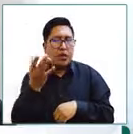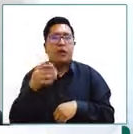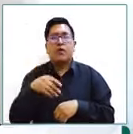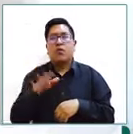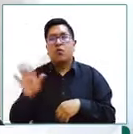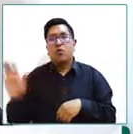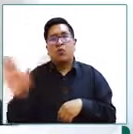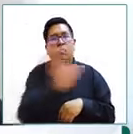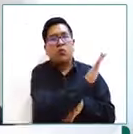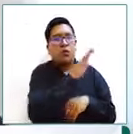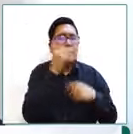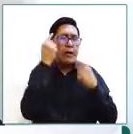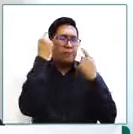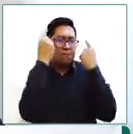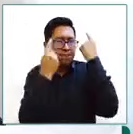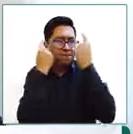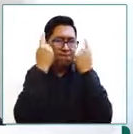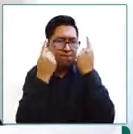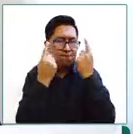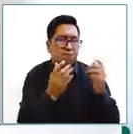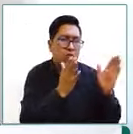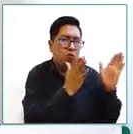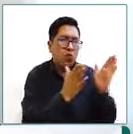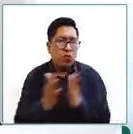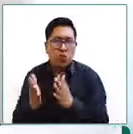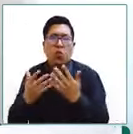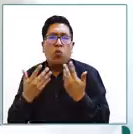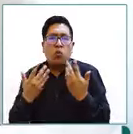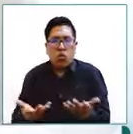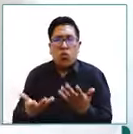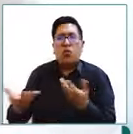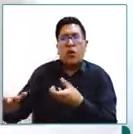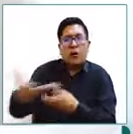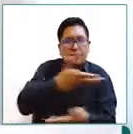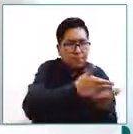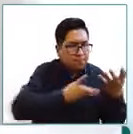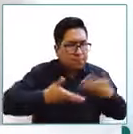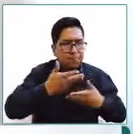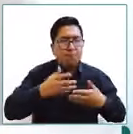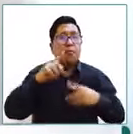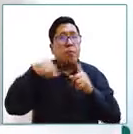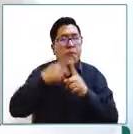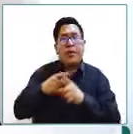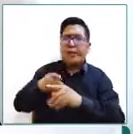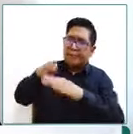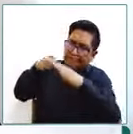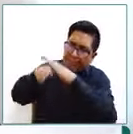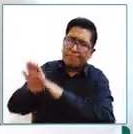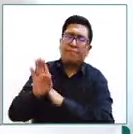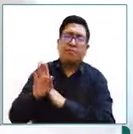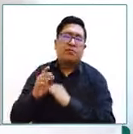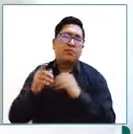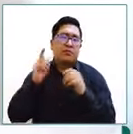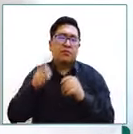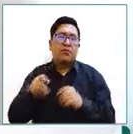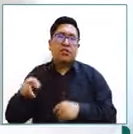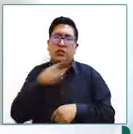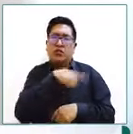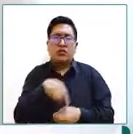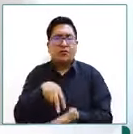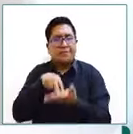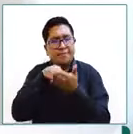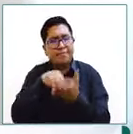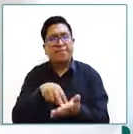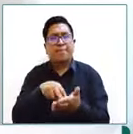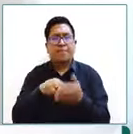necesidad de organizarnos sobre la necesidad de intervenir en esta temática con la mayor solvencia posible